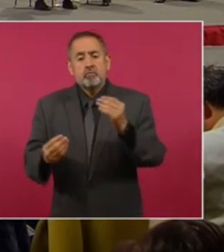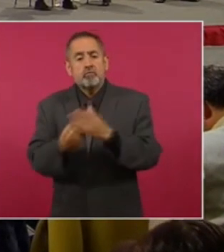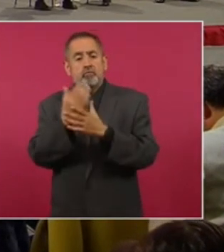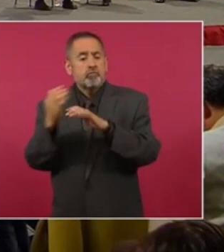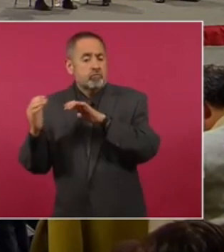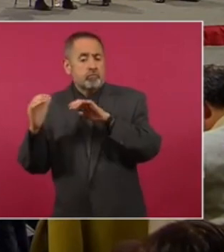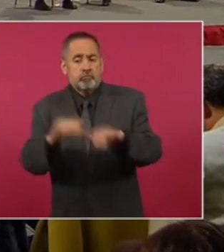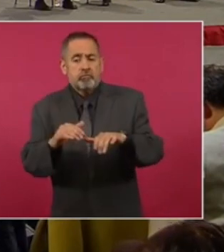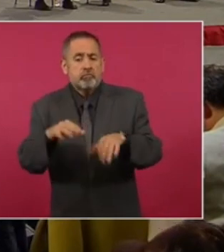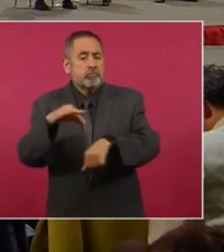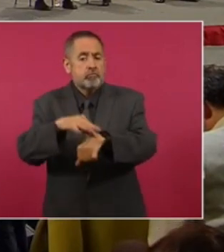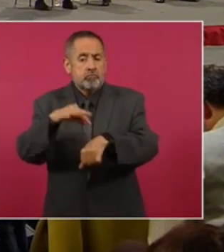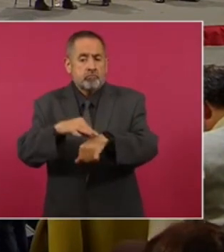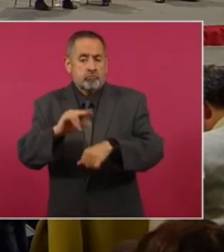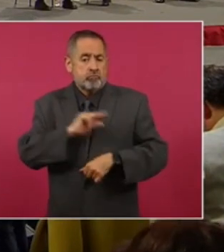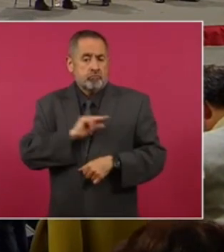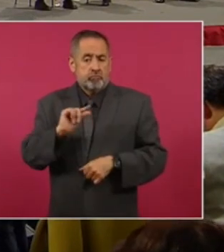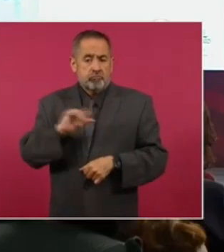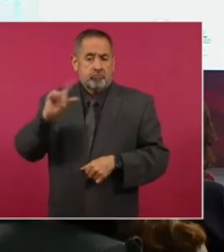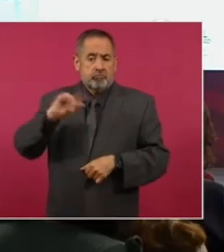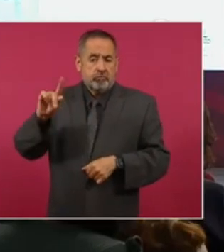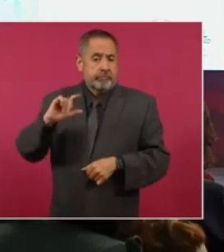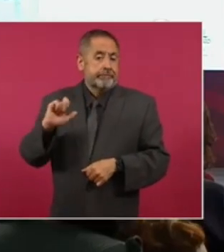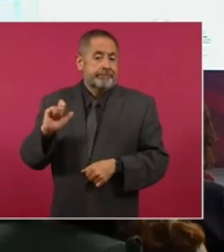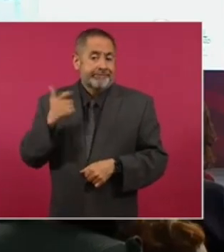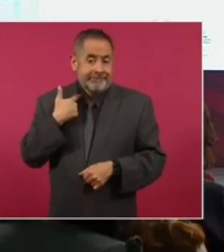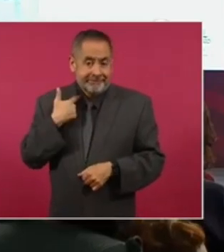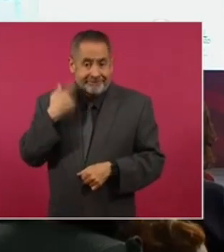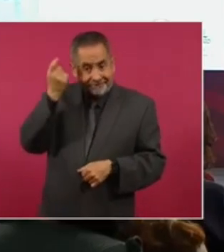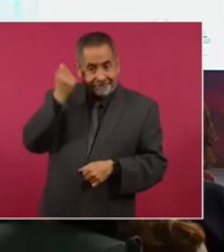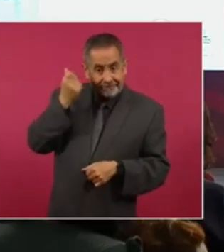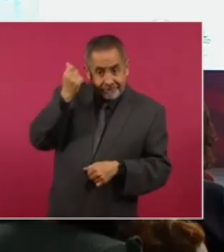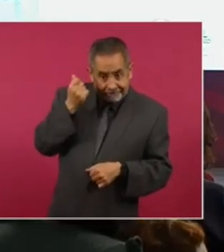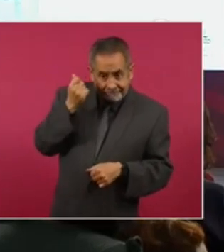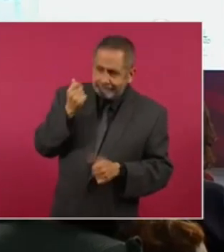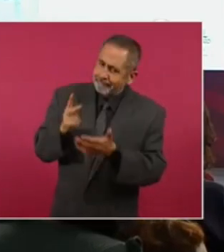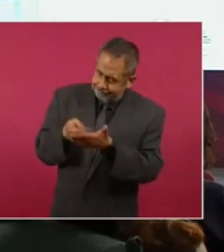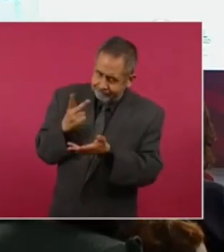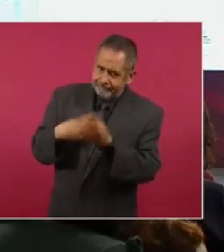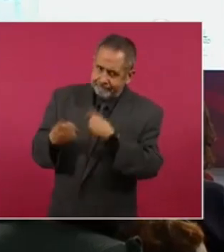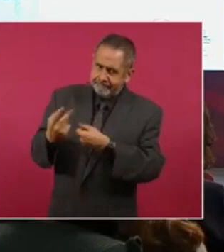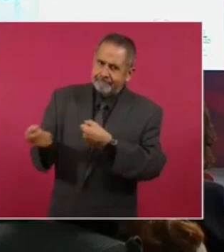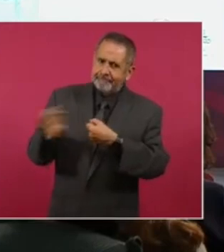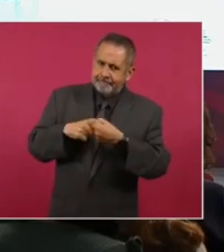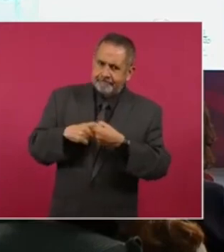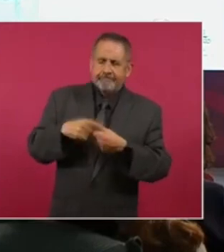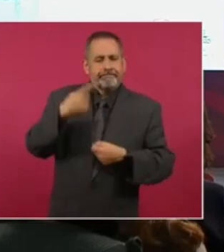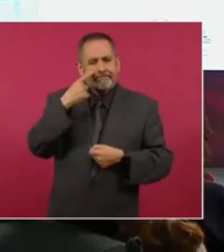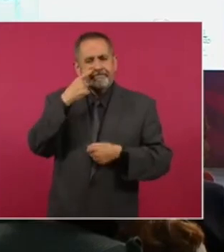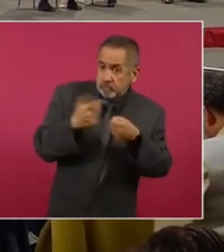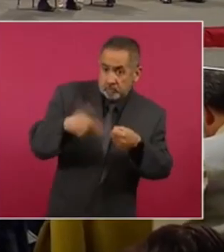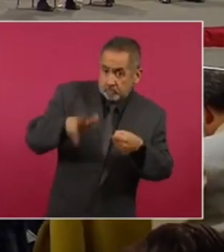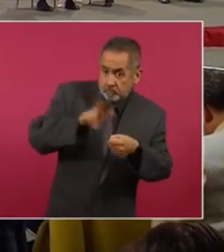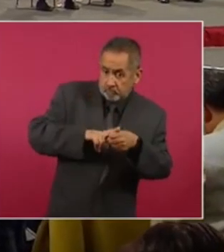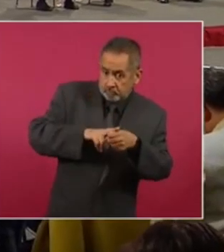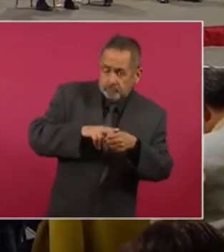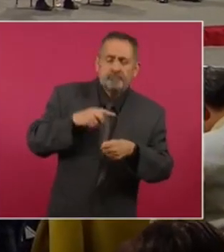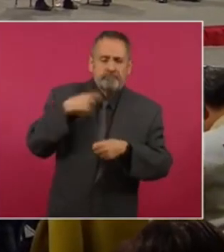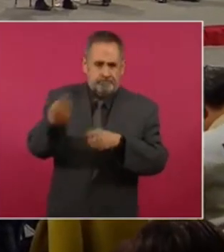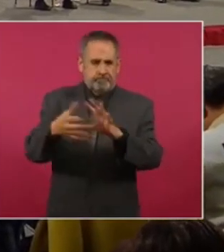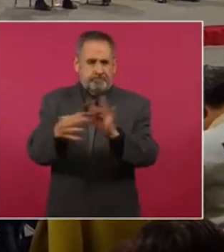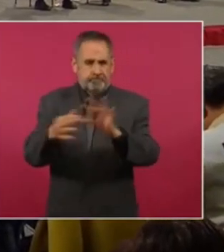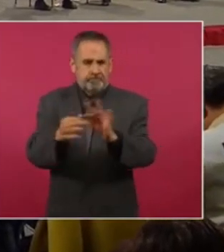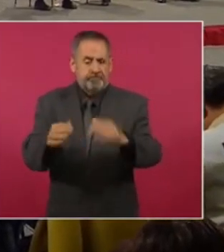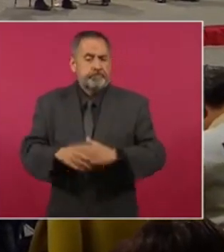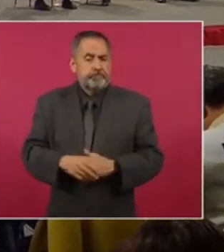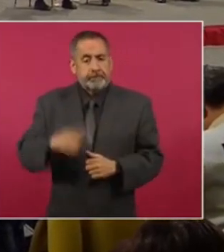de la contratación de médicos jubilados se puede revisar en la página de internet del IMSS. Uno de los temas que